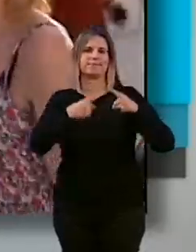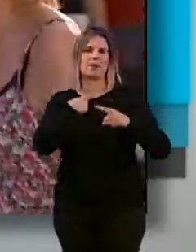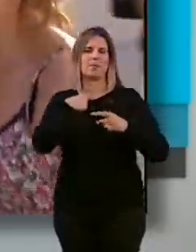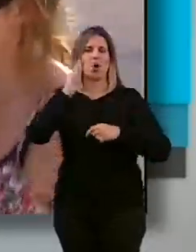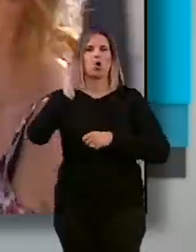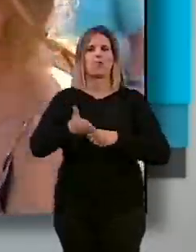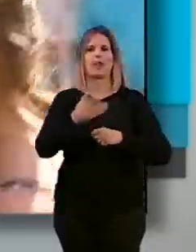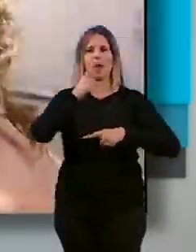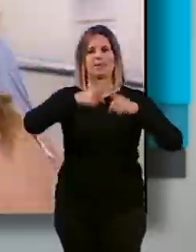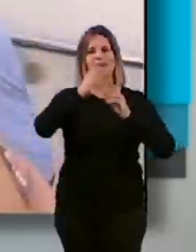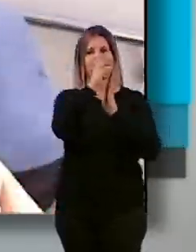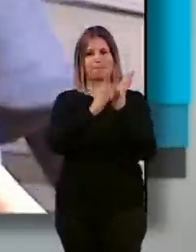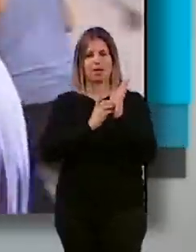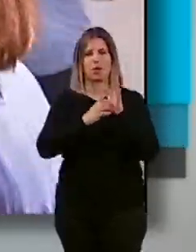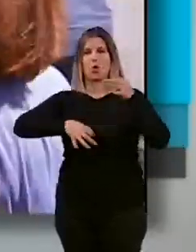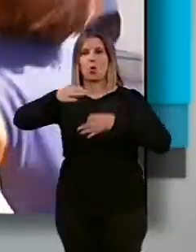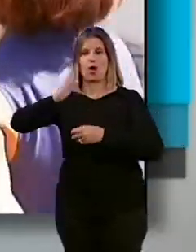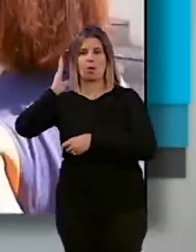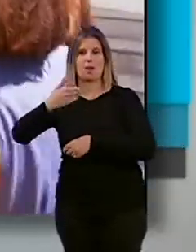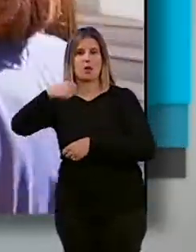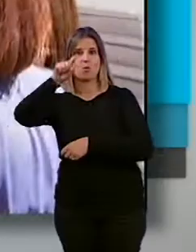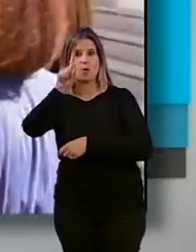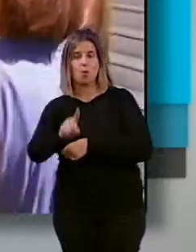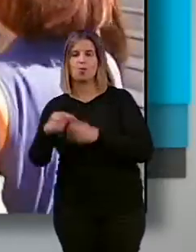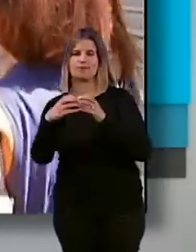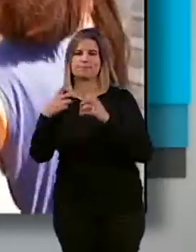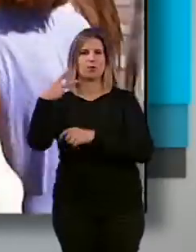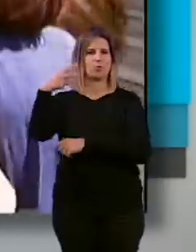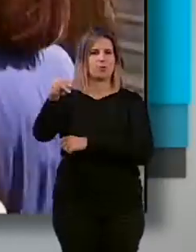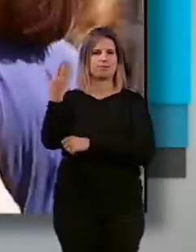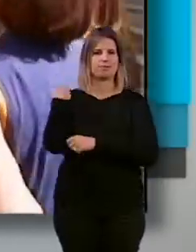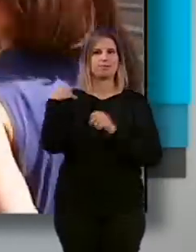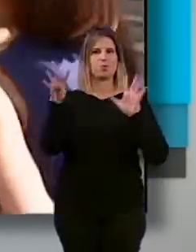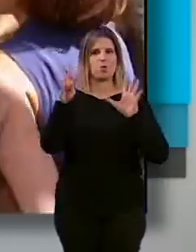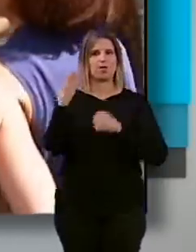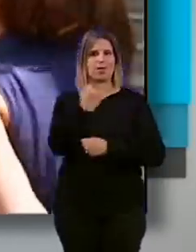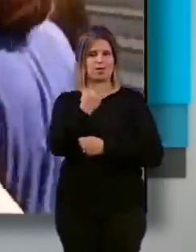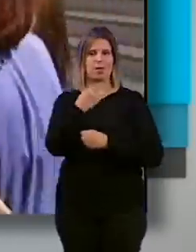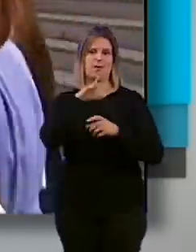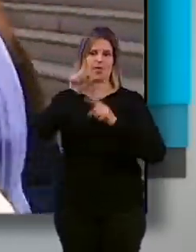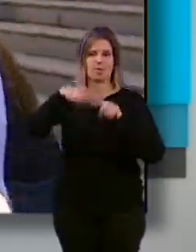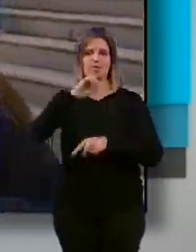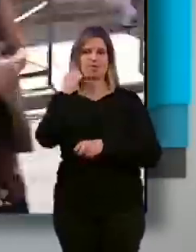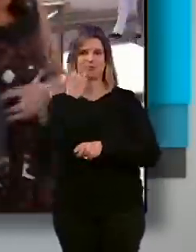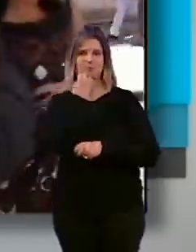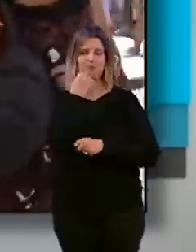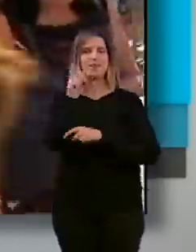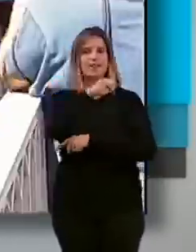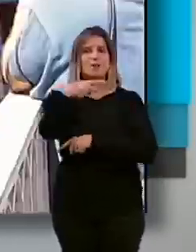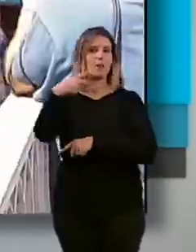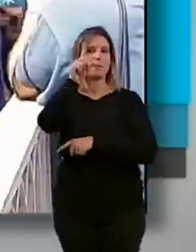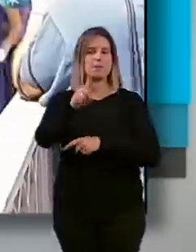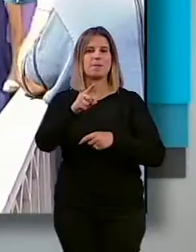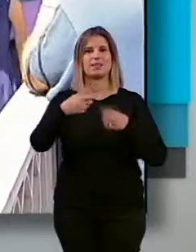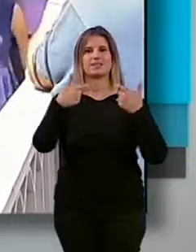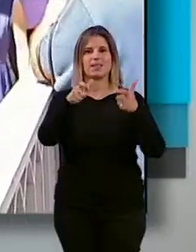condena a la mitad y el juzgado de lo penal 1 de Granada lo denegó el pasado 9 de diciembre tras lo que recurrieron. El auto de la sección primera de la